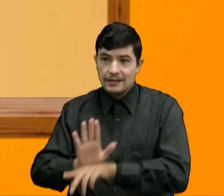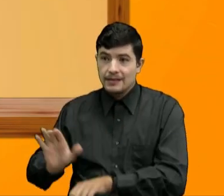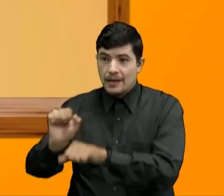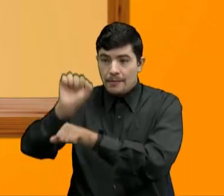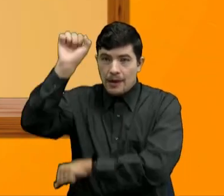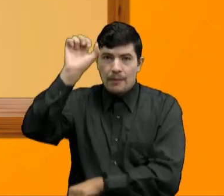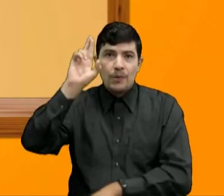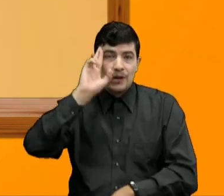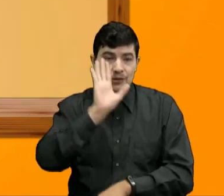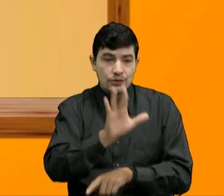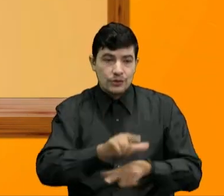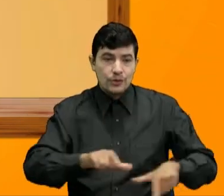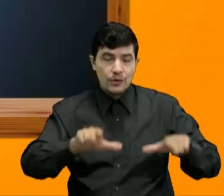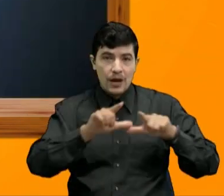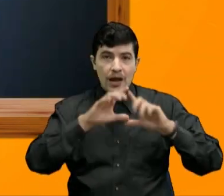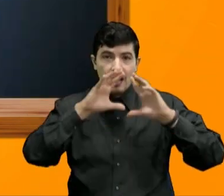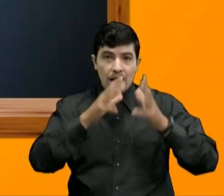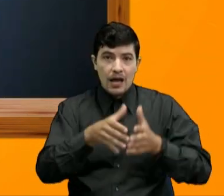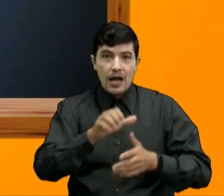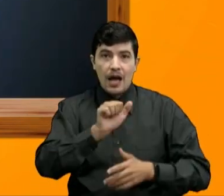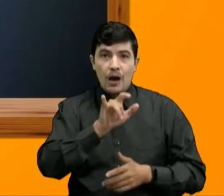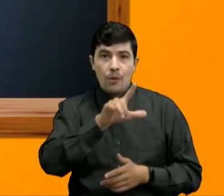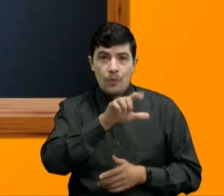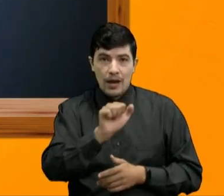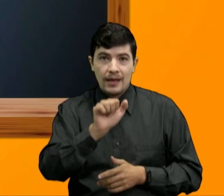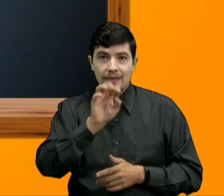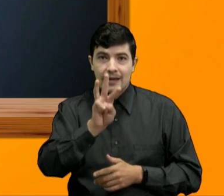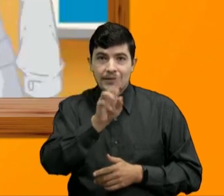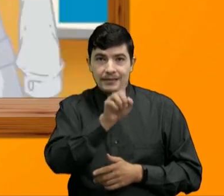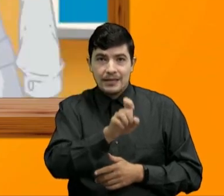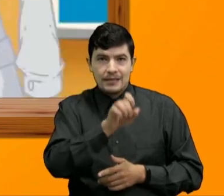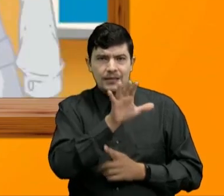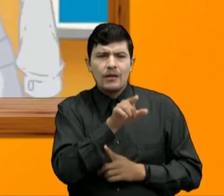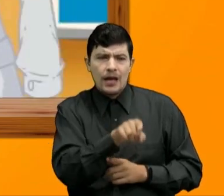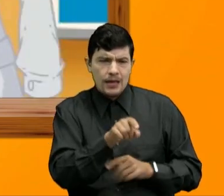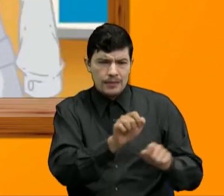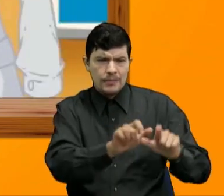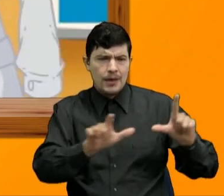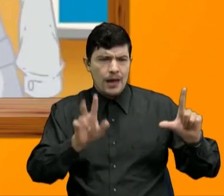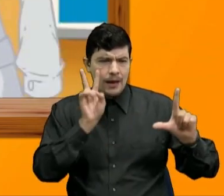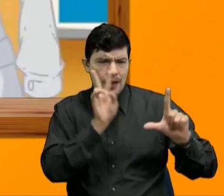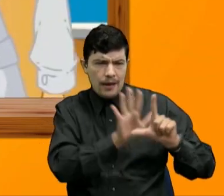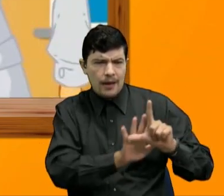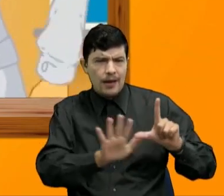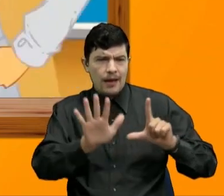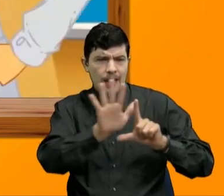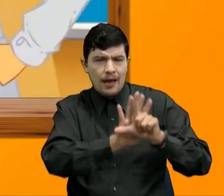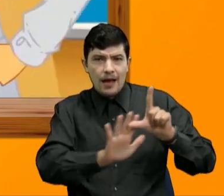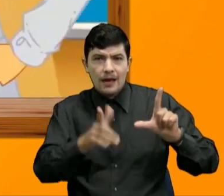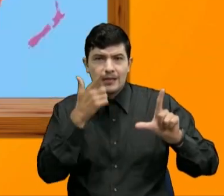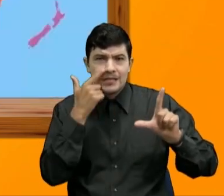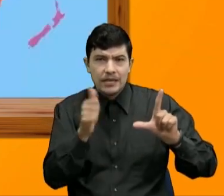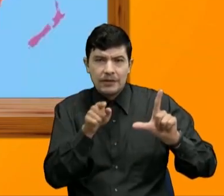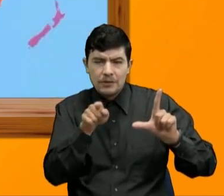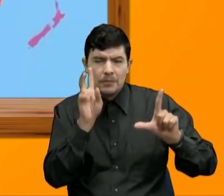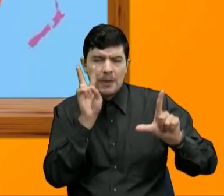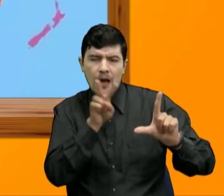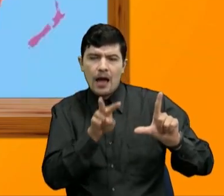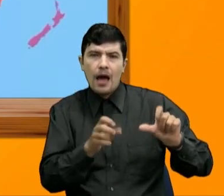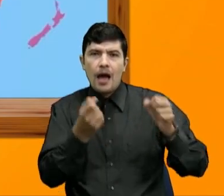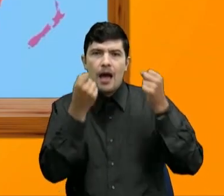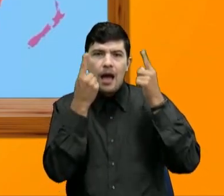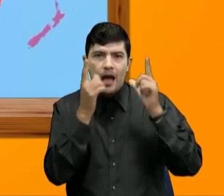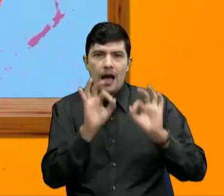Aula365 Los Creadores Encontrarás una explicación muy divertida Para que comprendas todo